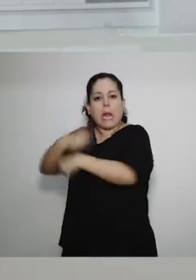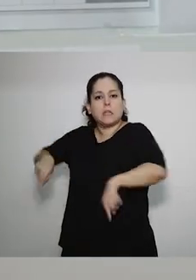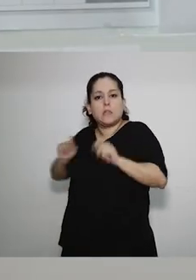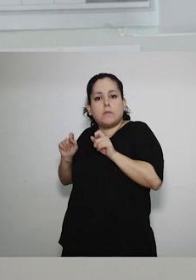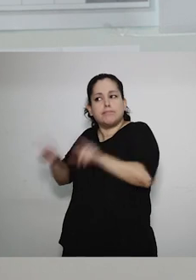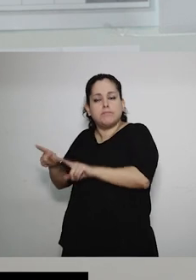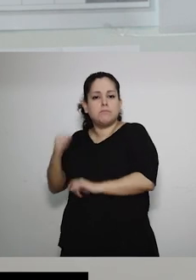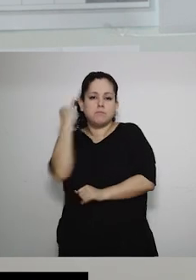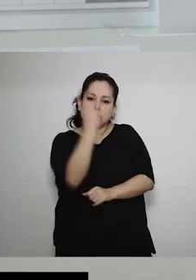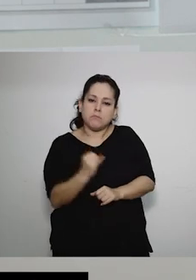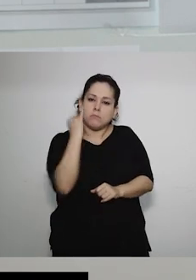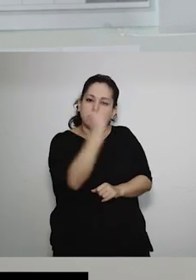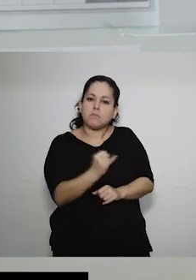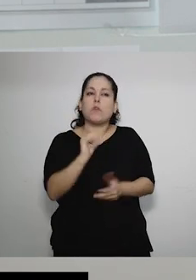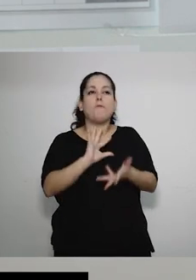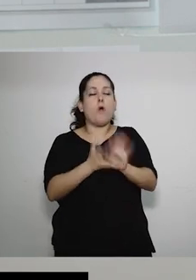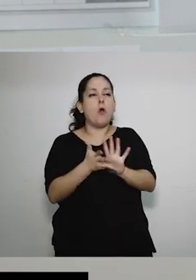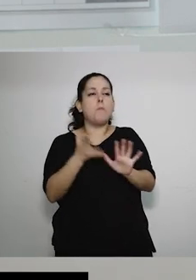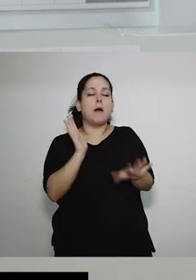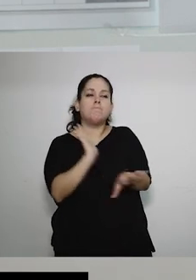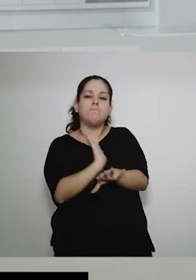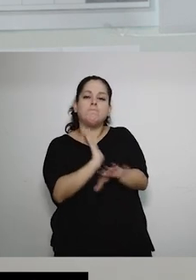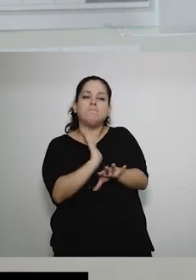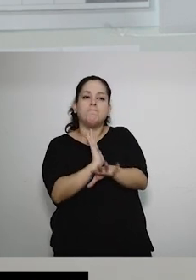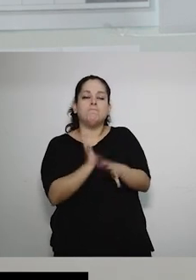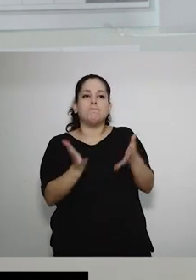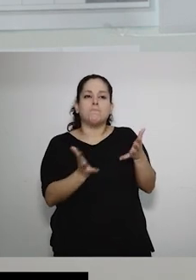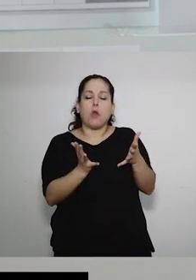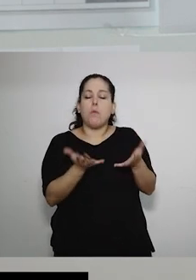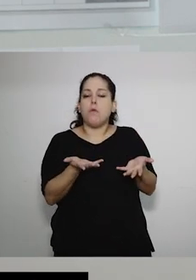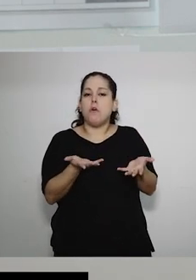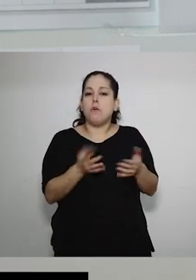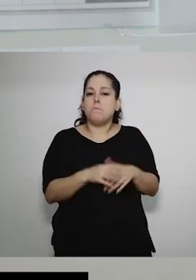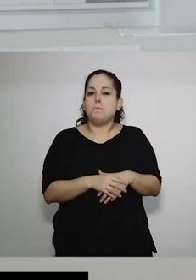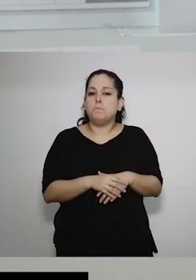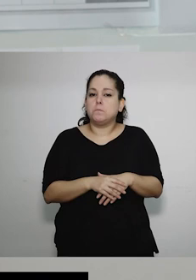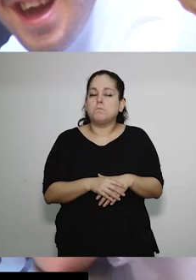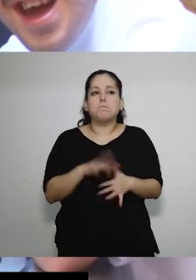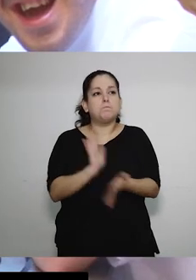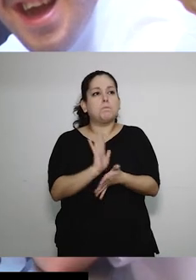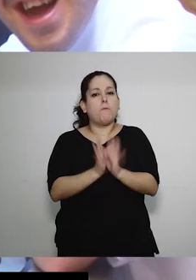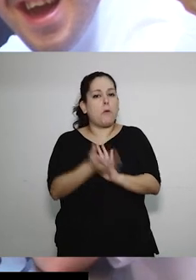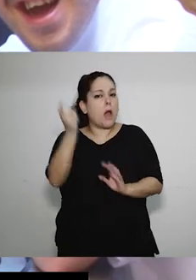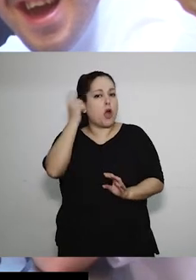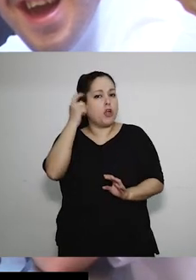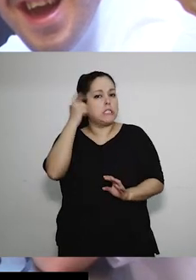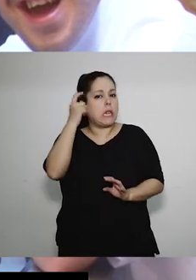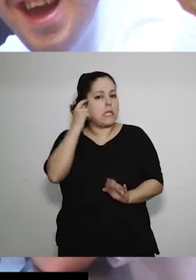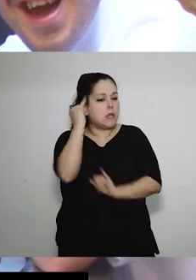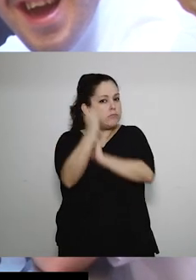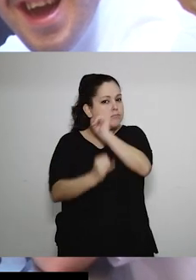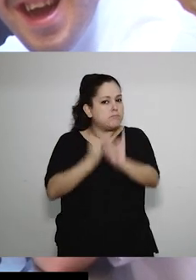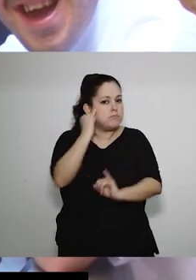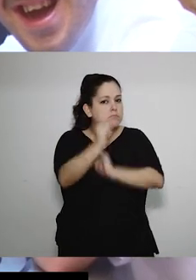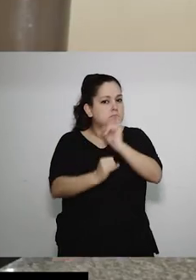nuevo trabajador y lo que hacemos es un trabajo de concientizar,